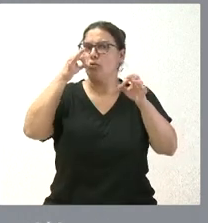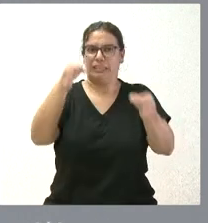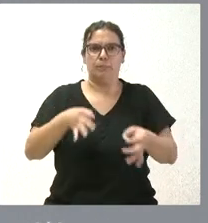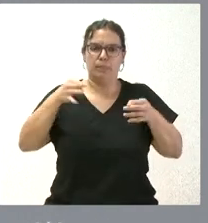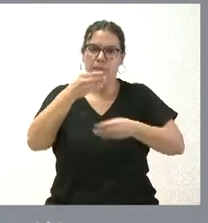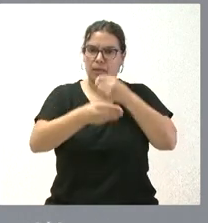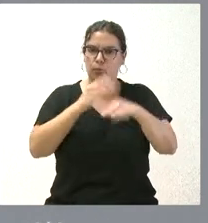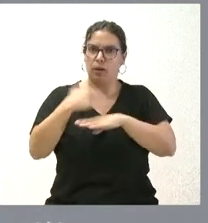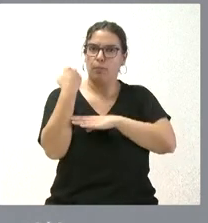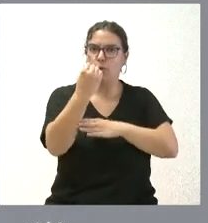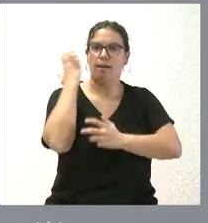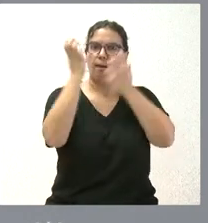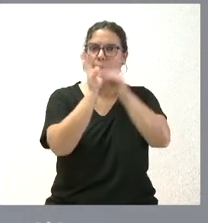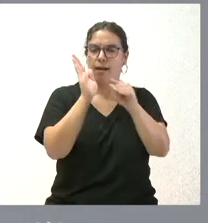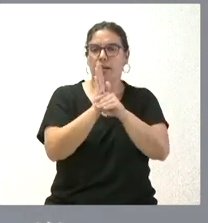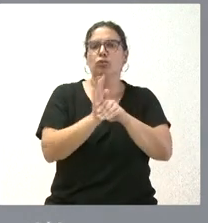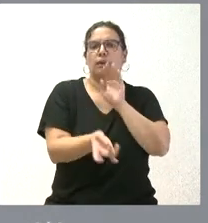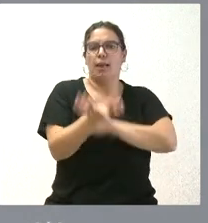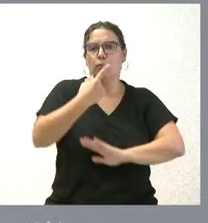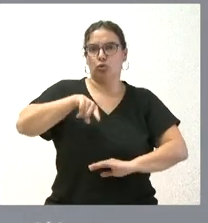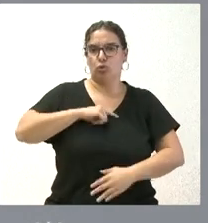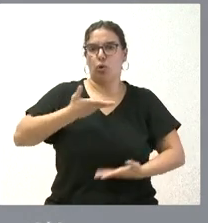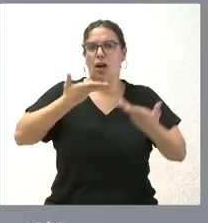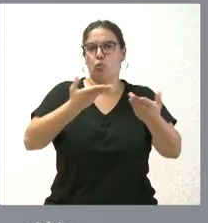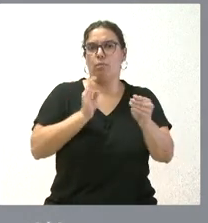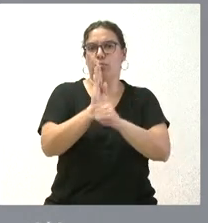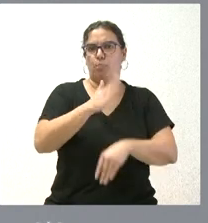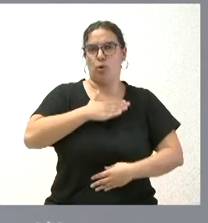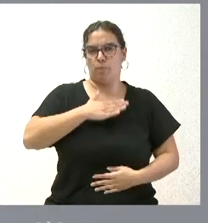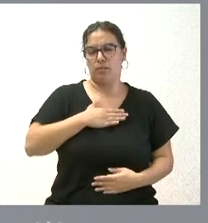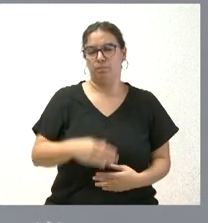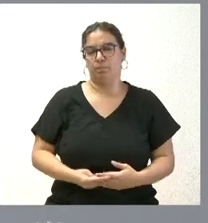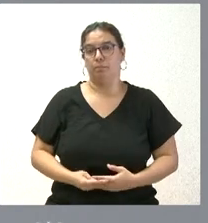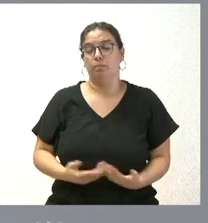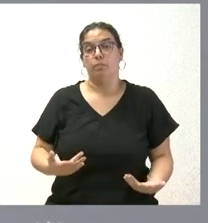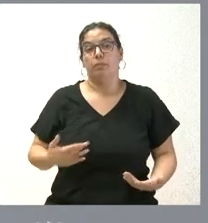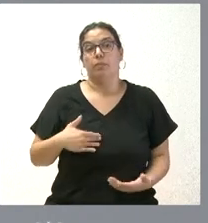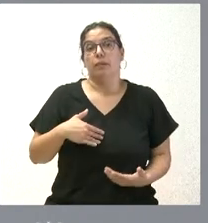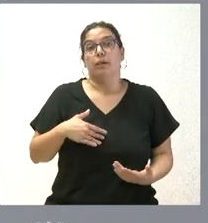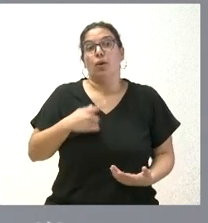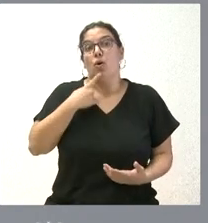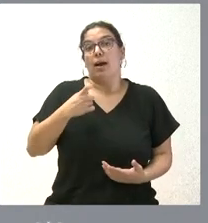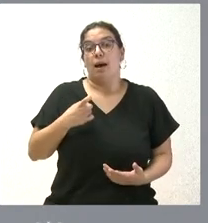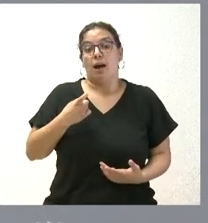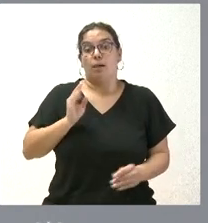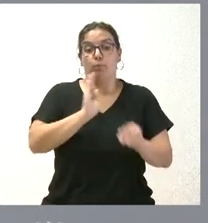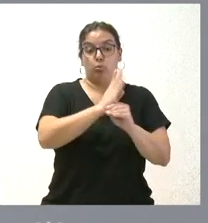cerca de los ganaderos e implantaremos ayudas que sean necesarias. Sería bueno que no fueran las únicas que recibieran,